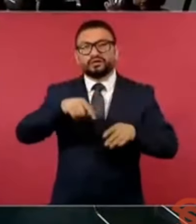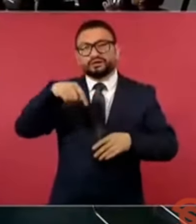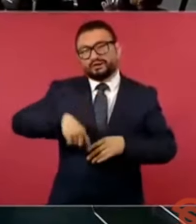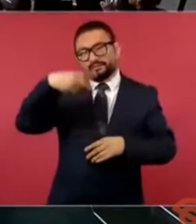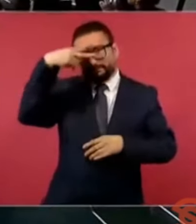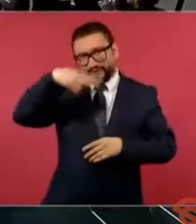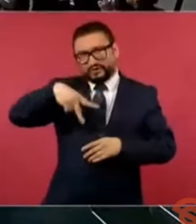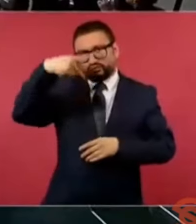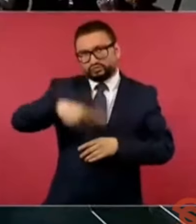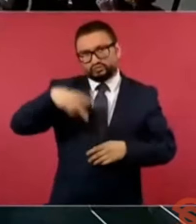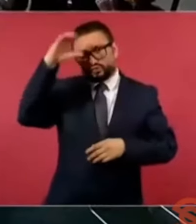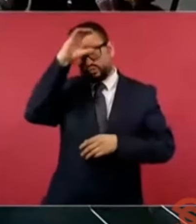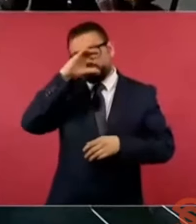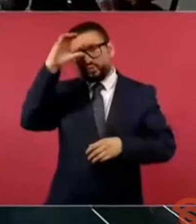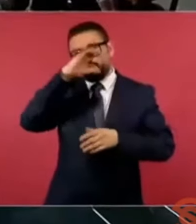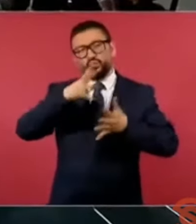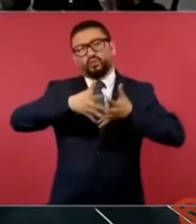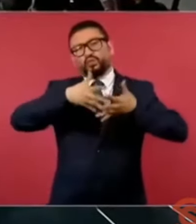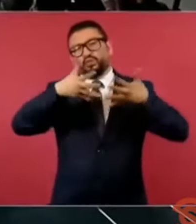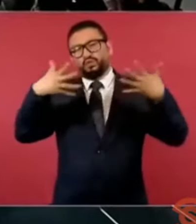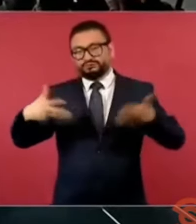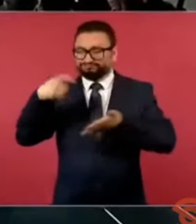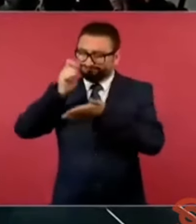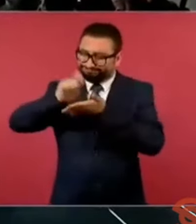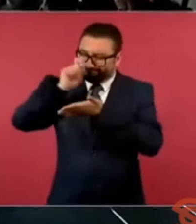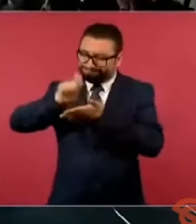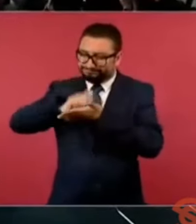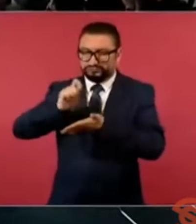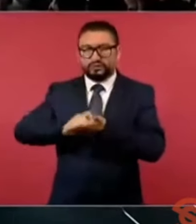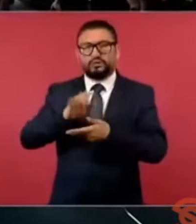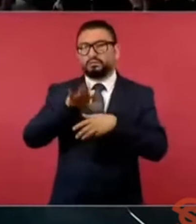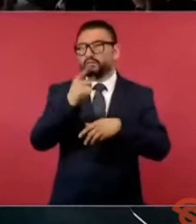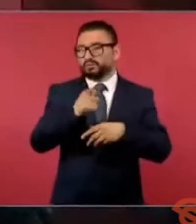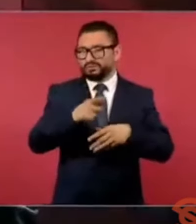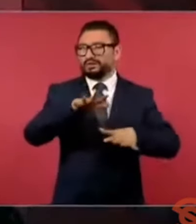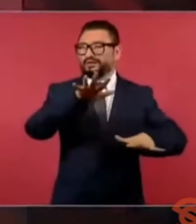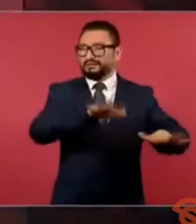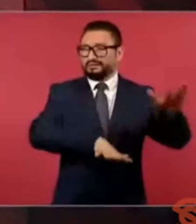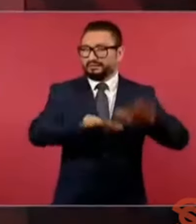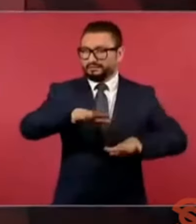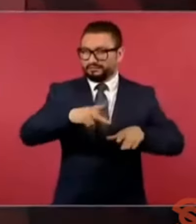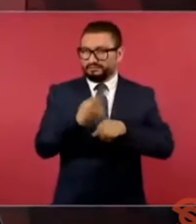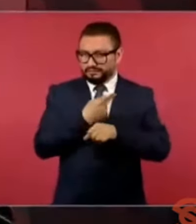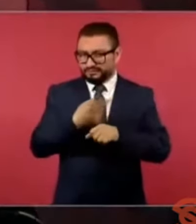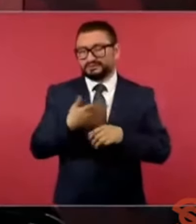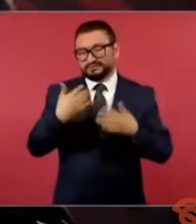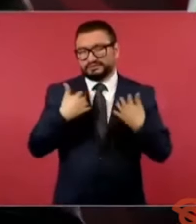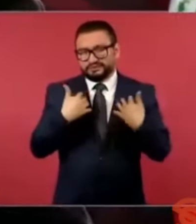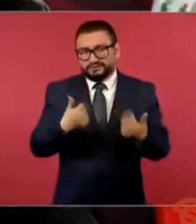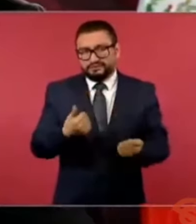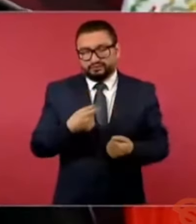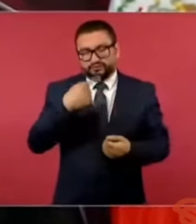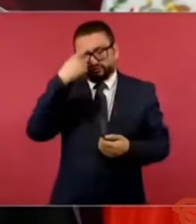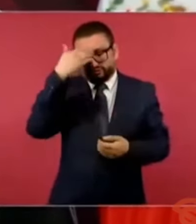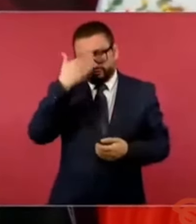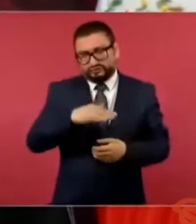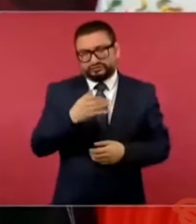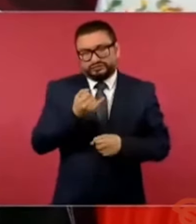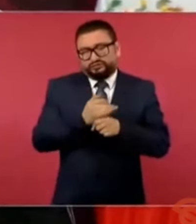México. Porque suele pasar, y creo que fue una gran injusticia,